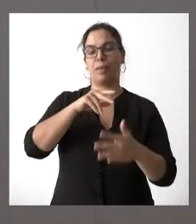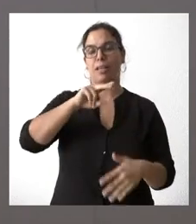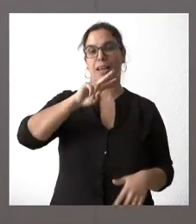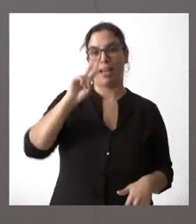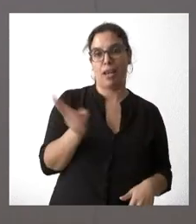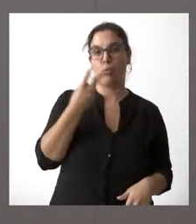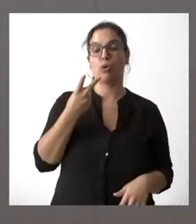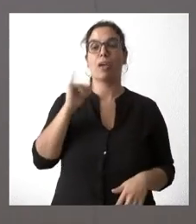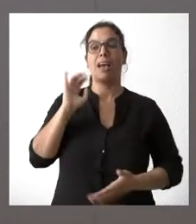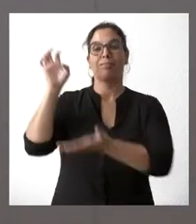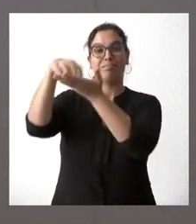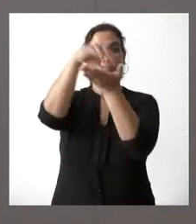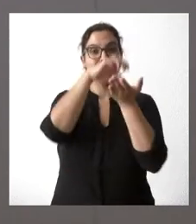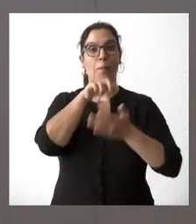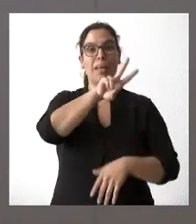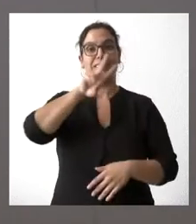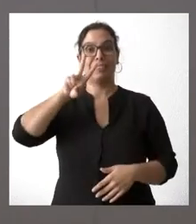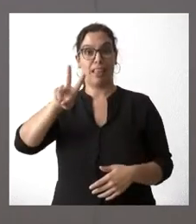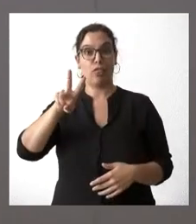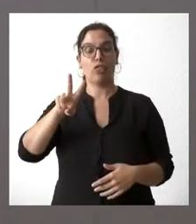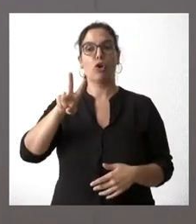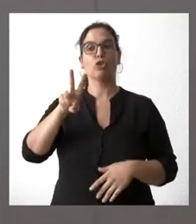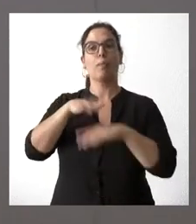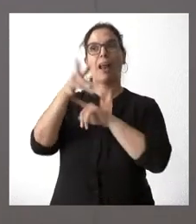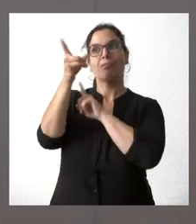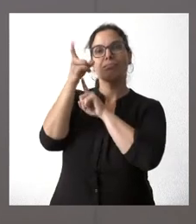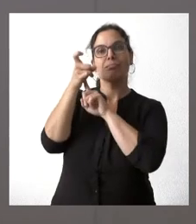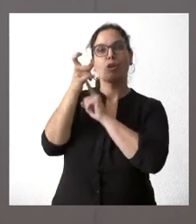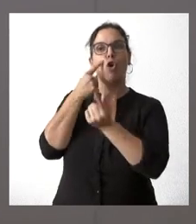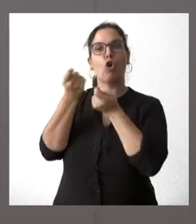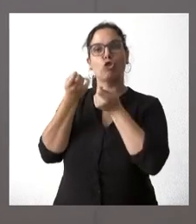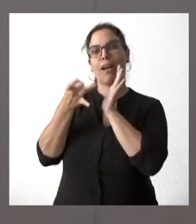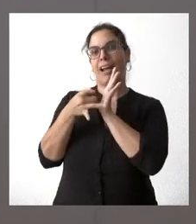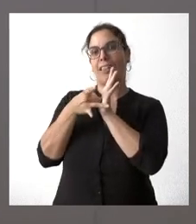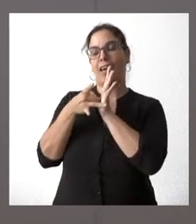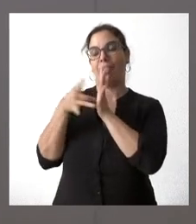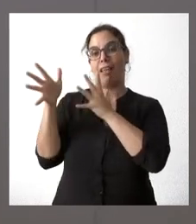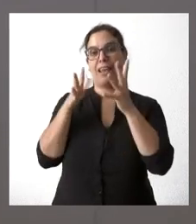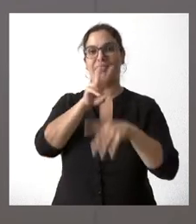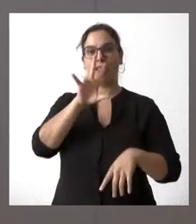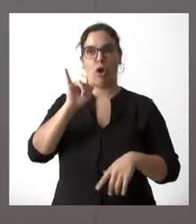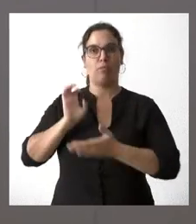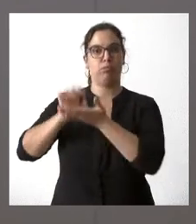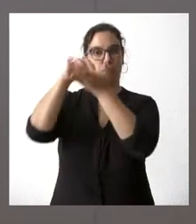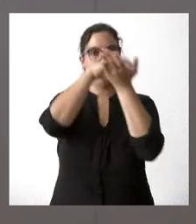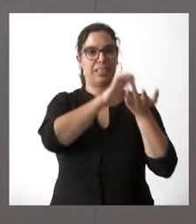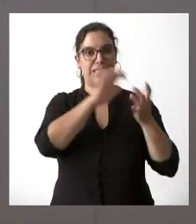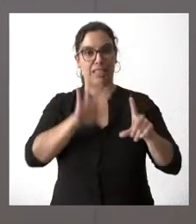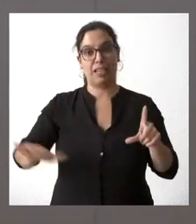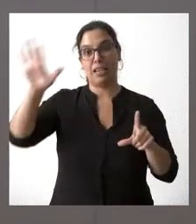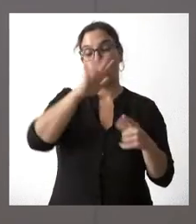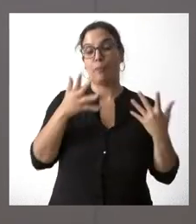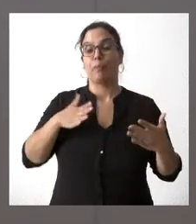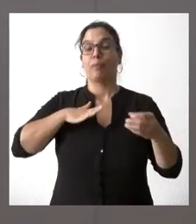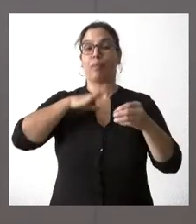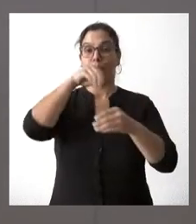medidoras dentro de la red de control de la calidad del aire de nuestra comunidad autónoma. En el ámbito de la Consejería de Sanidad,